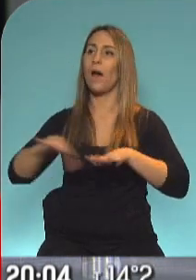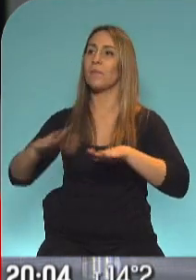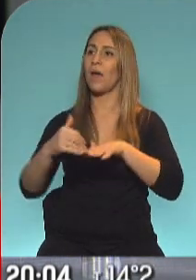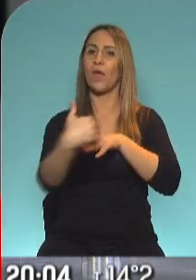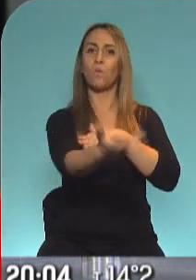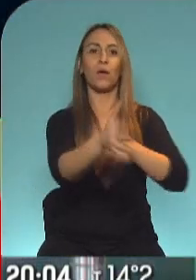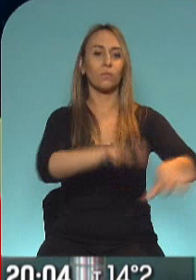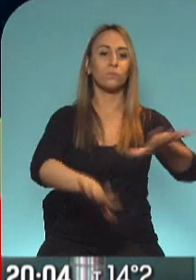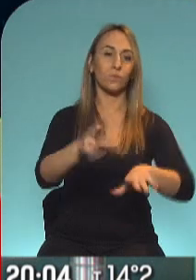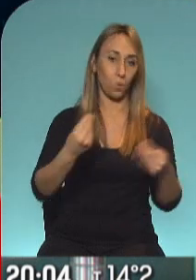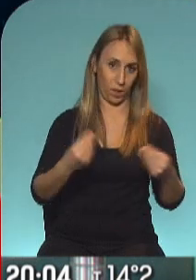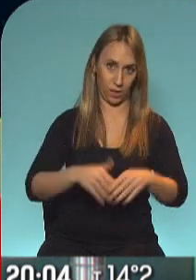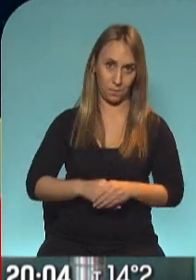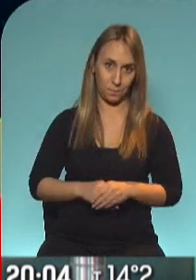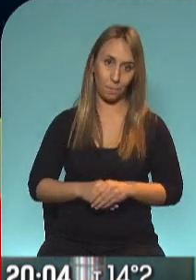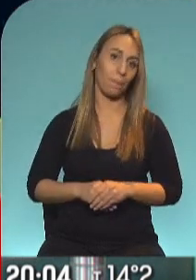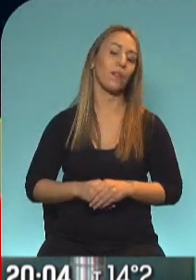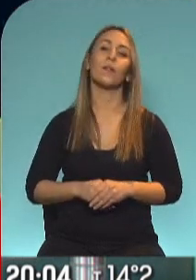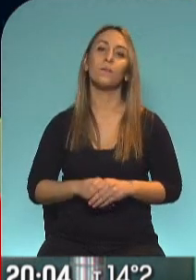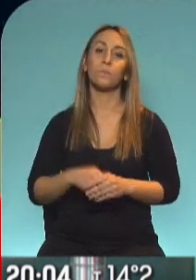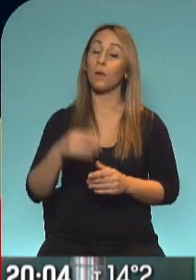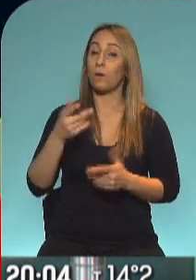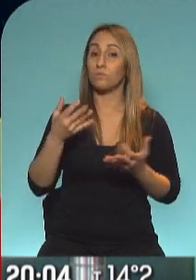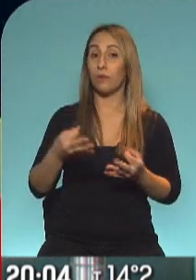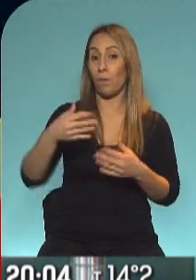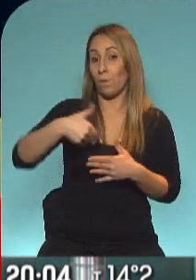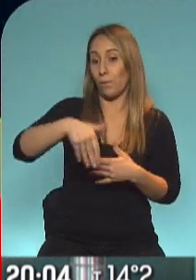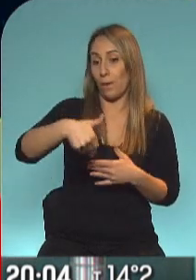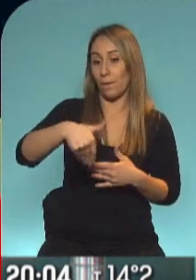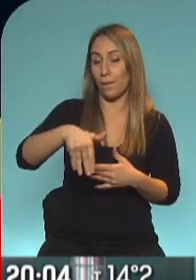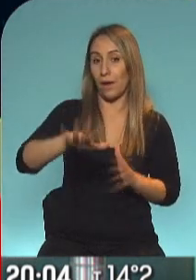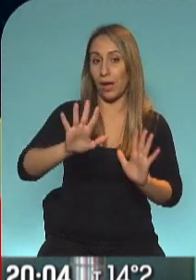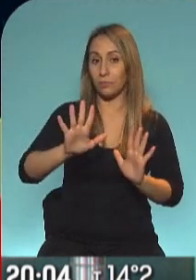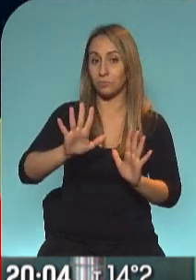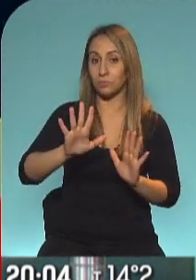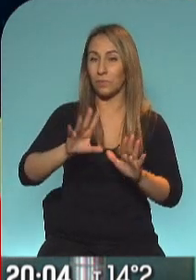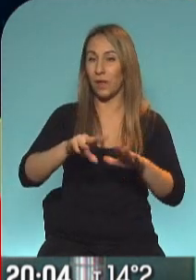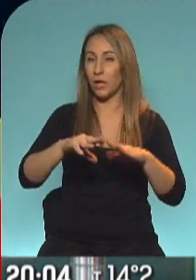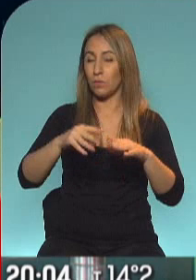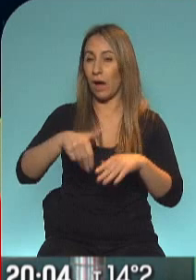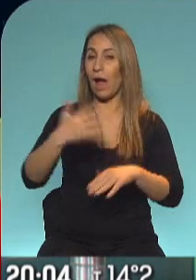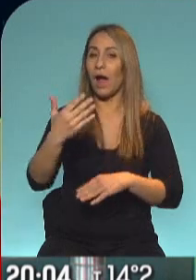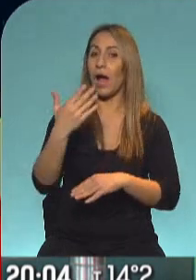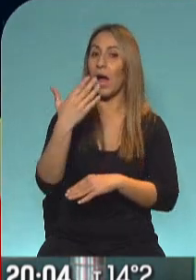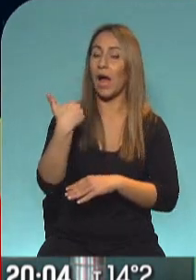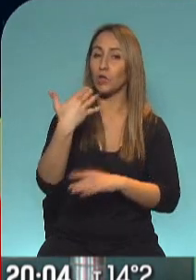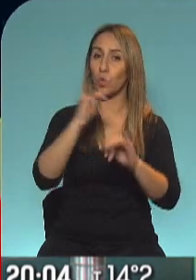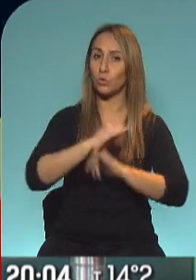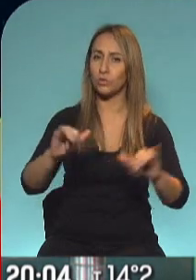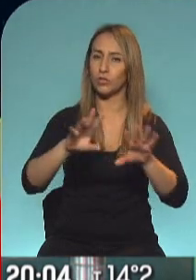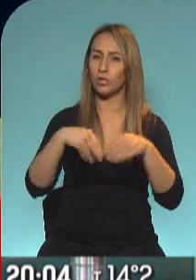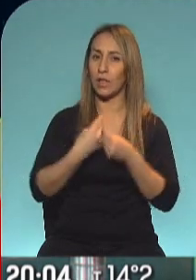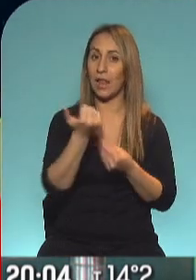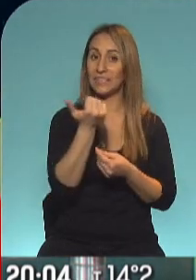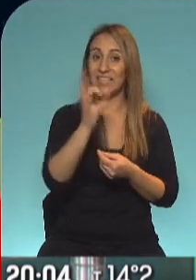coronavirus en la Argentina. Estamos entonces a días de, quizás, un anuncio de 60 medidas. Ese número quizás pueda ser algo